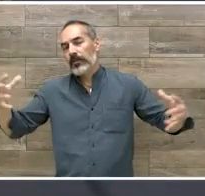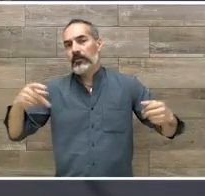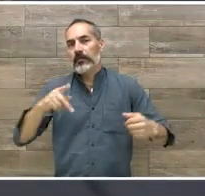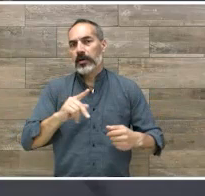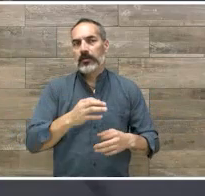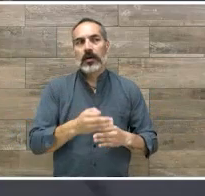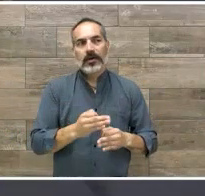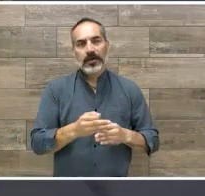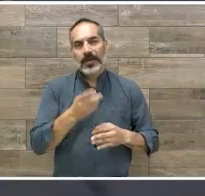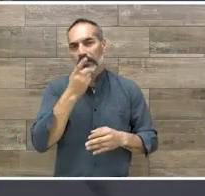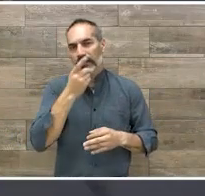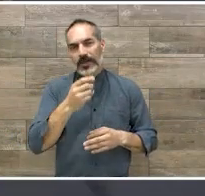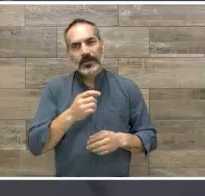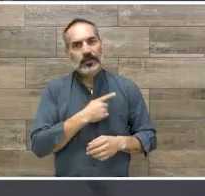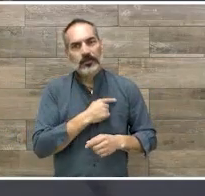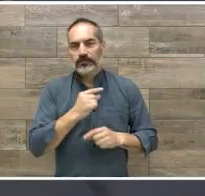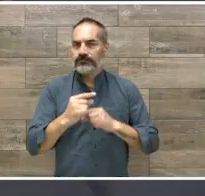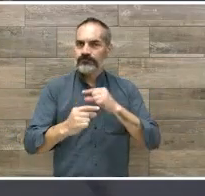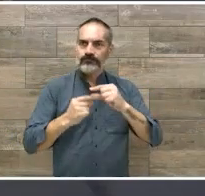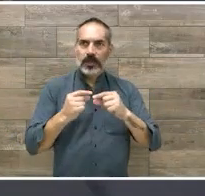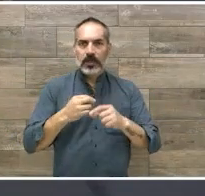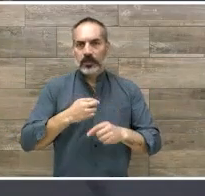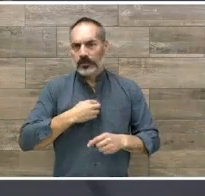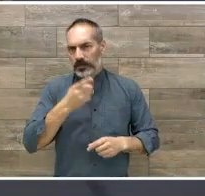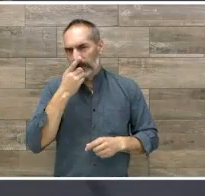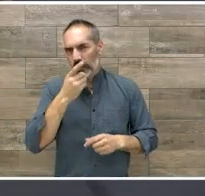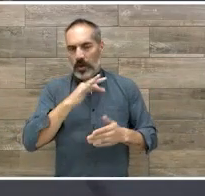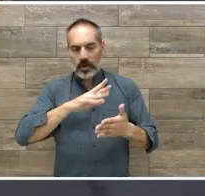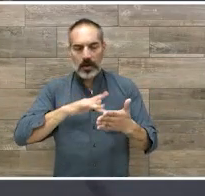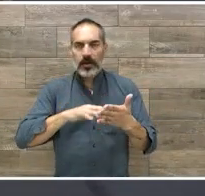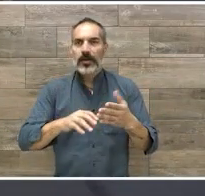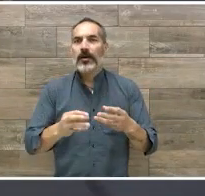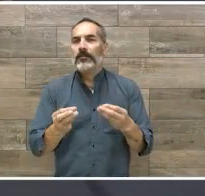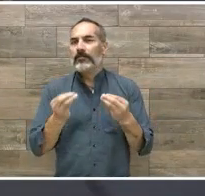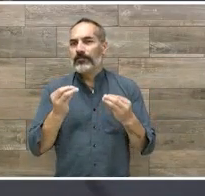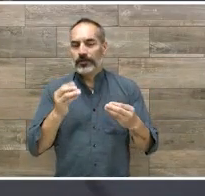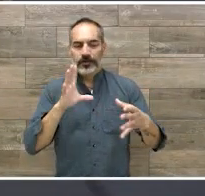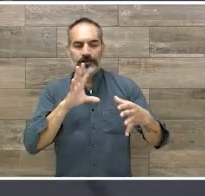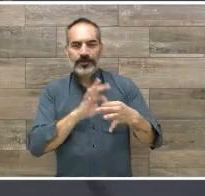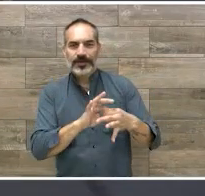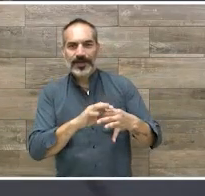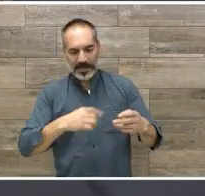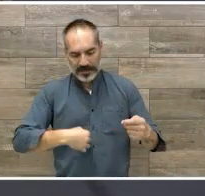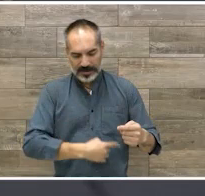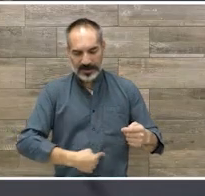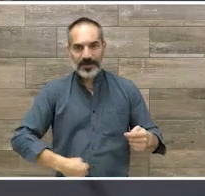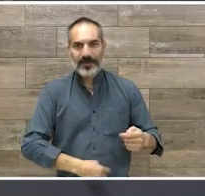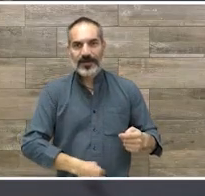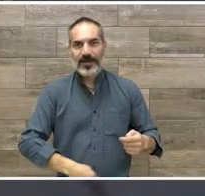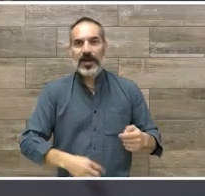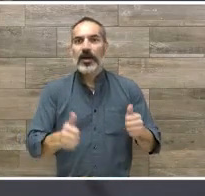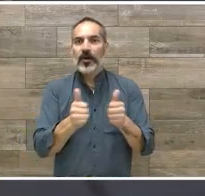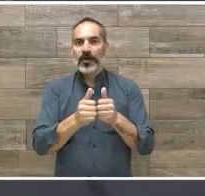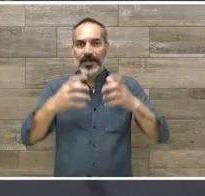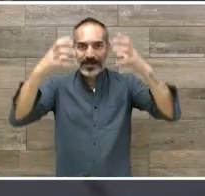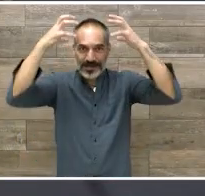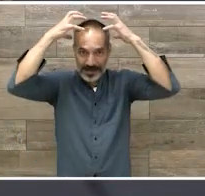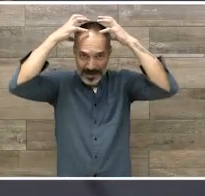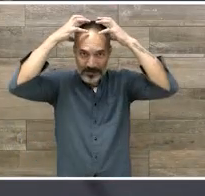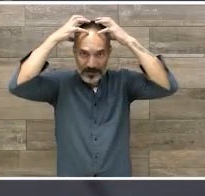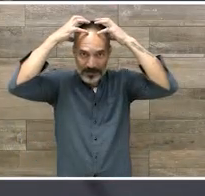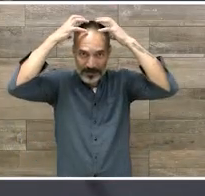curiosidad. Les recomiendo leer mucho acerca de la relación que tienen el intestino y el cerebro promovido por la